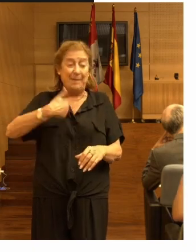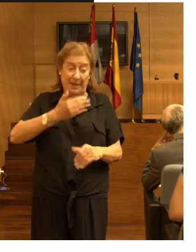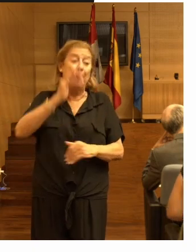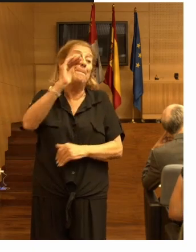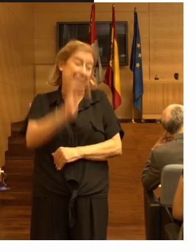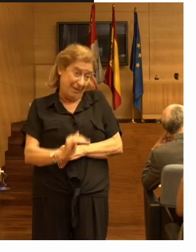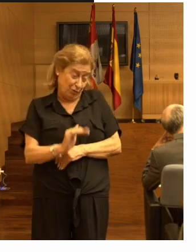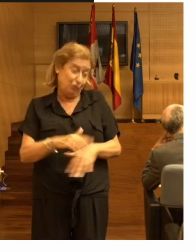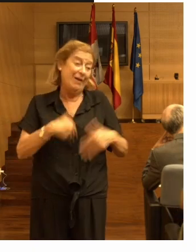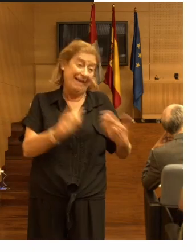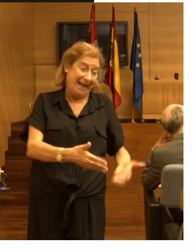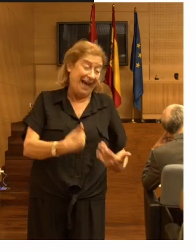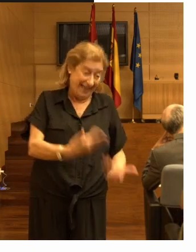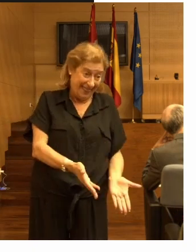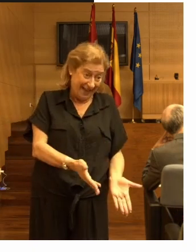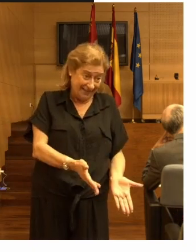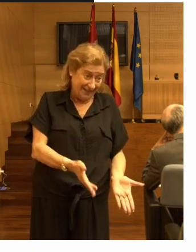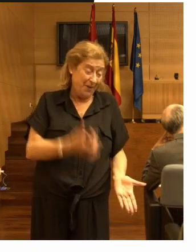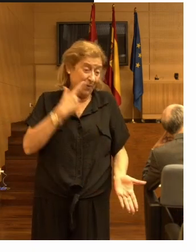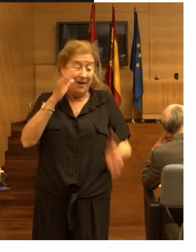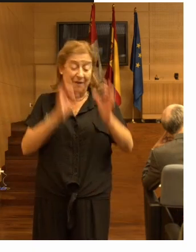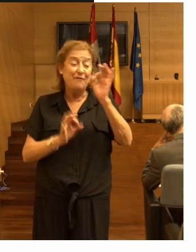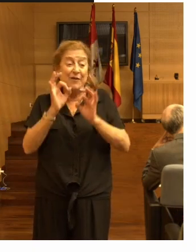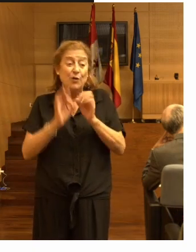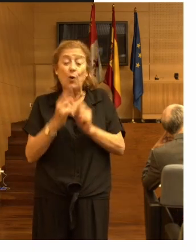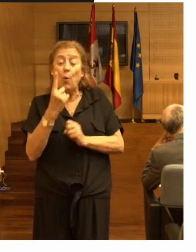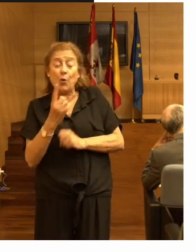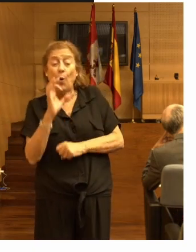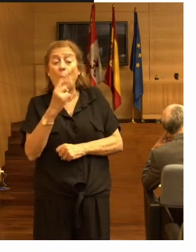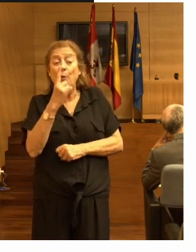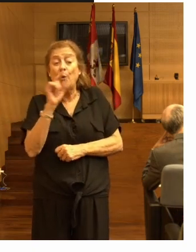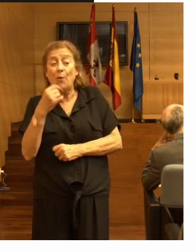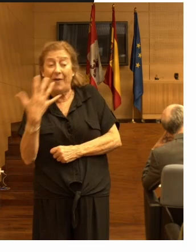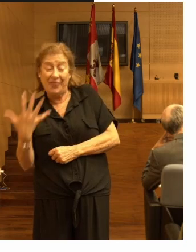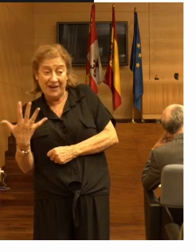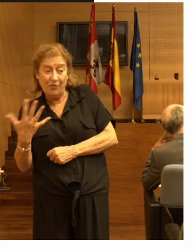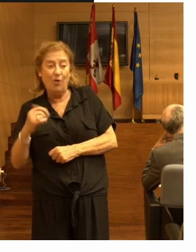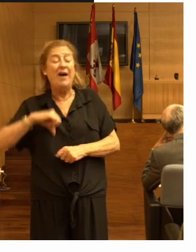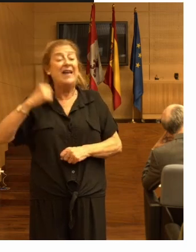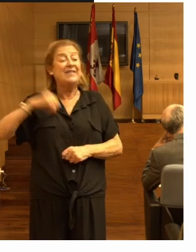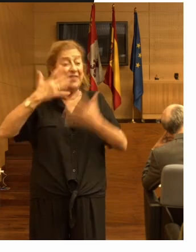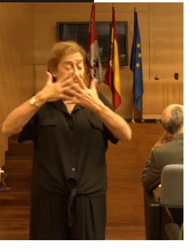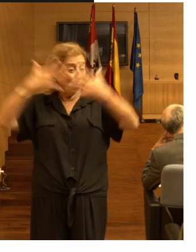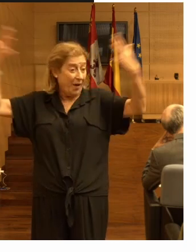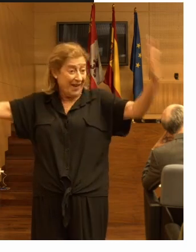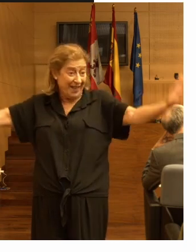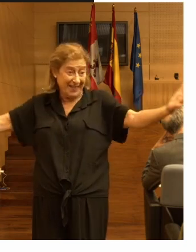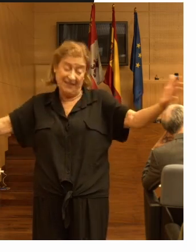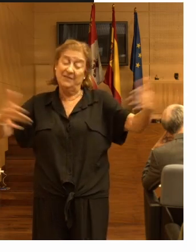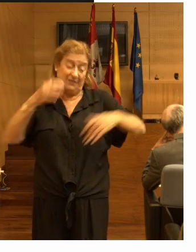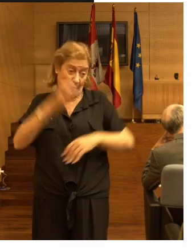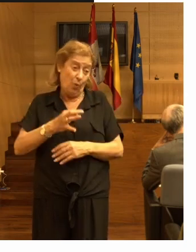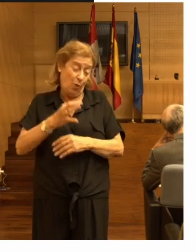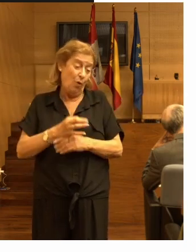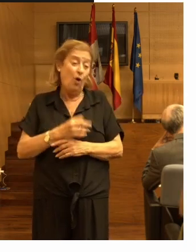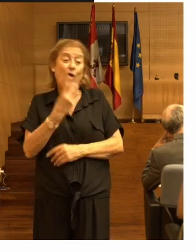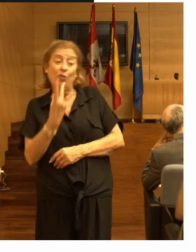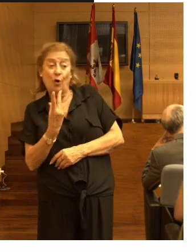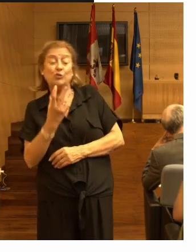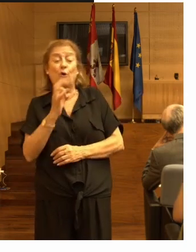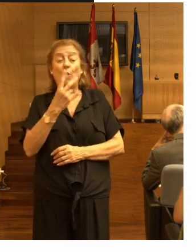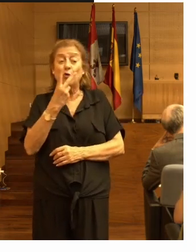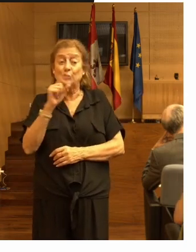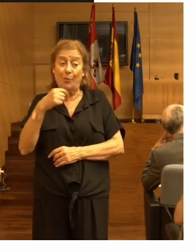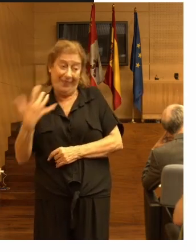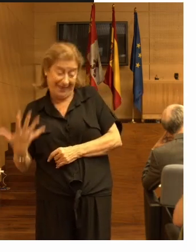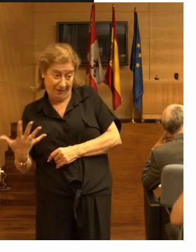menos caídas el factor va a ser 1 o 1,5 y las residencias muy grandes el factor va a ser 2 o